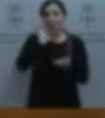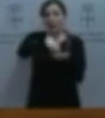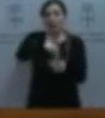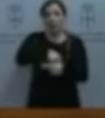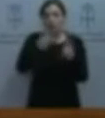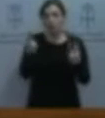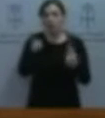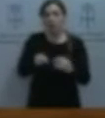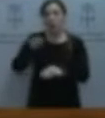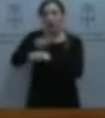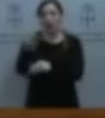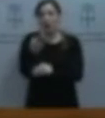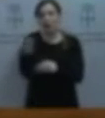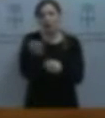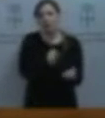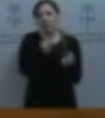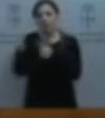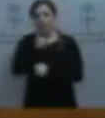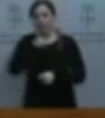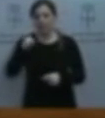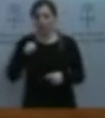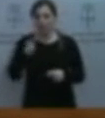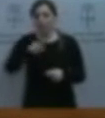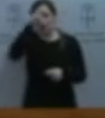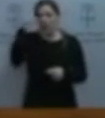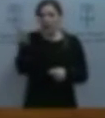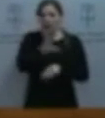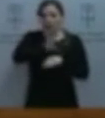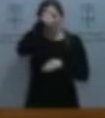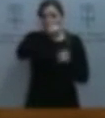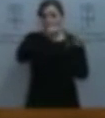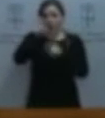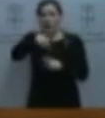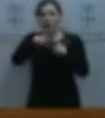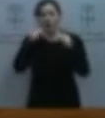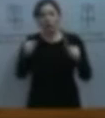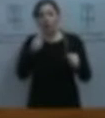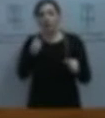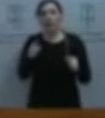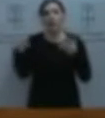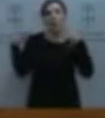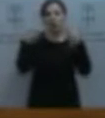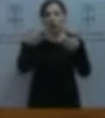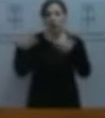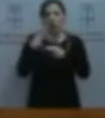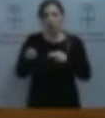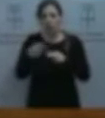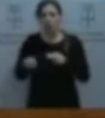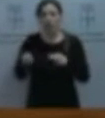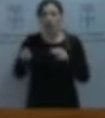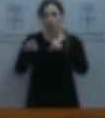obligándolas así a irse a la privada. Nos preocupa que el consejero de Educación de Asturias contradiga la orientación política de su propia